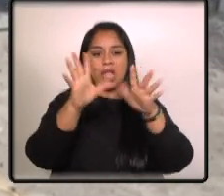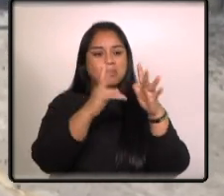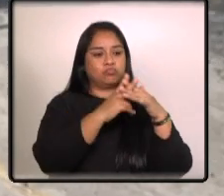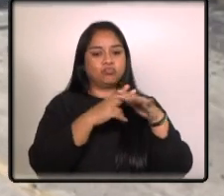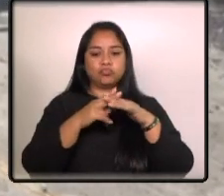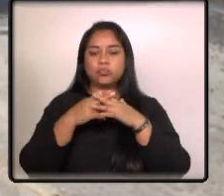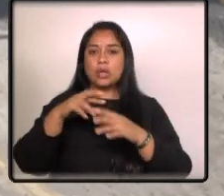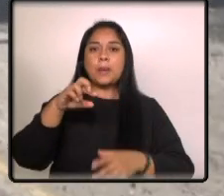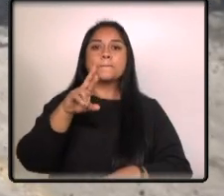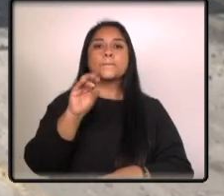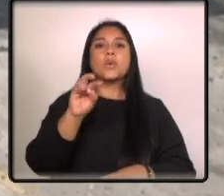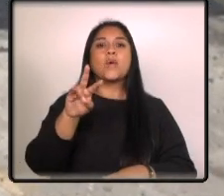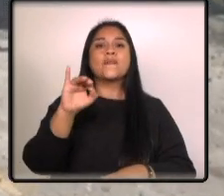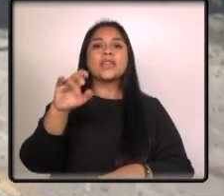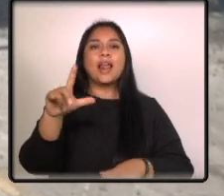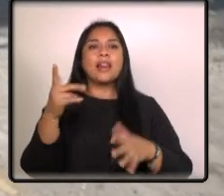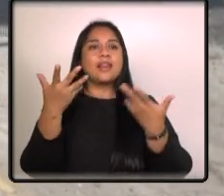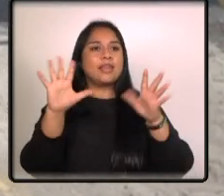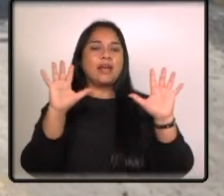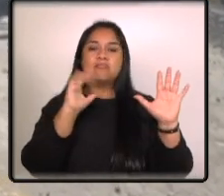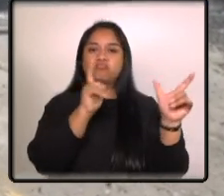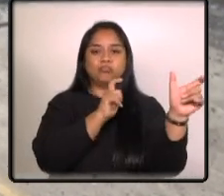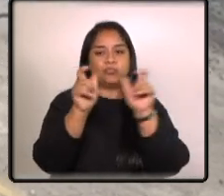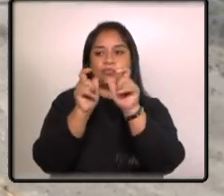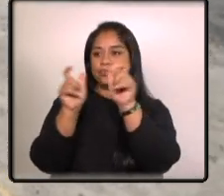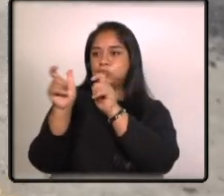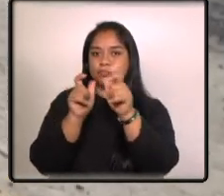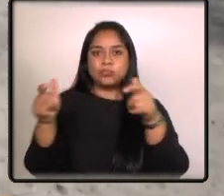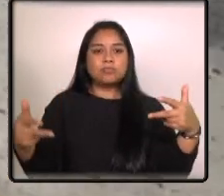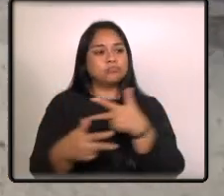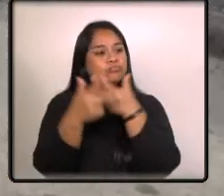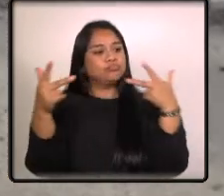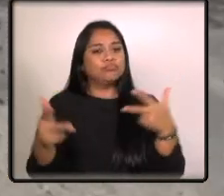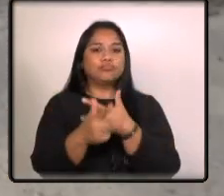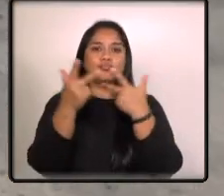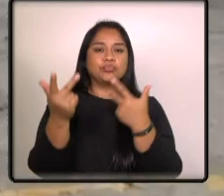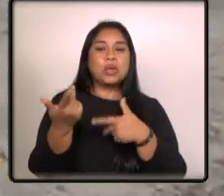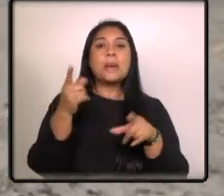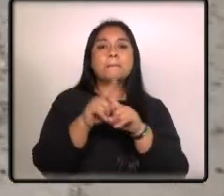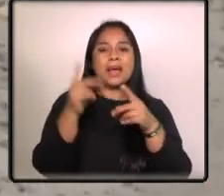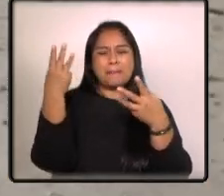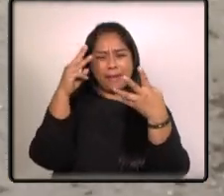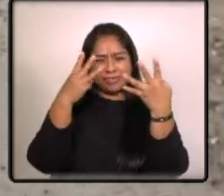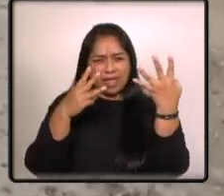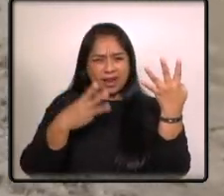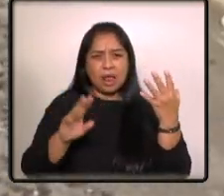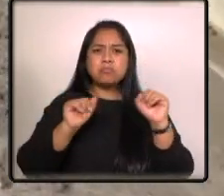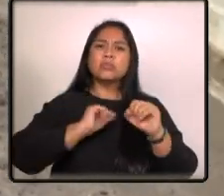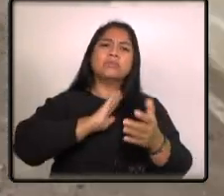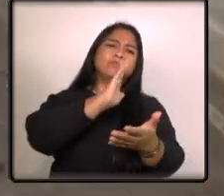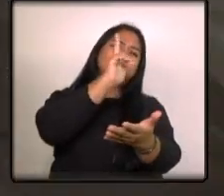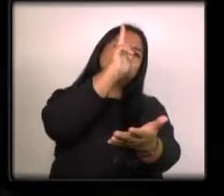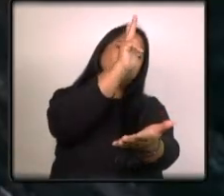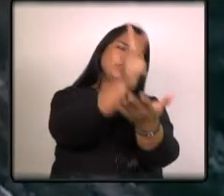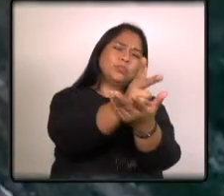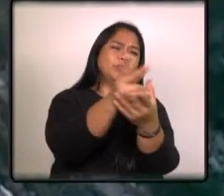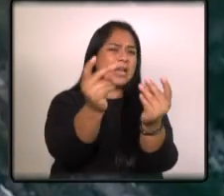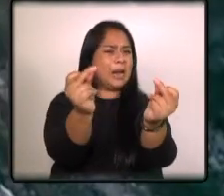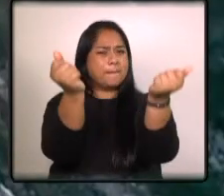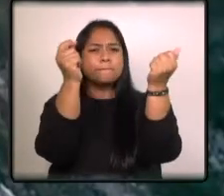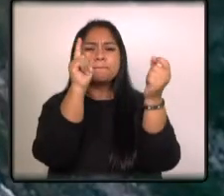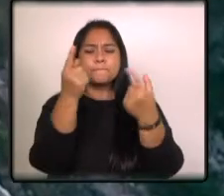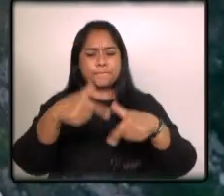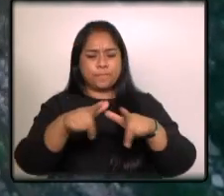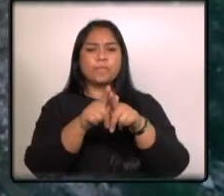provial reguló y mantuvo el control de tráfico para que los materiales utilizados pudieran llegar con mayor rapidez al